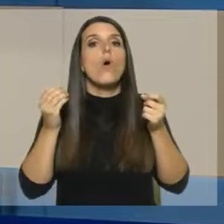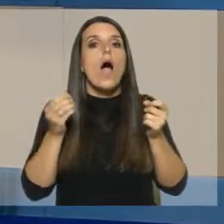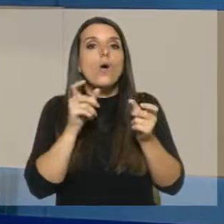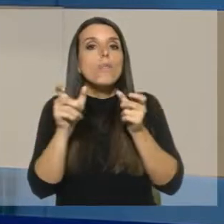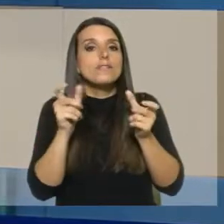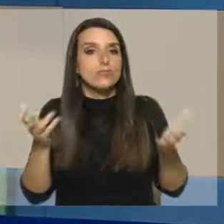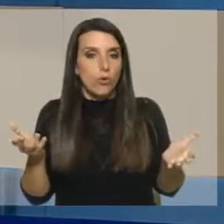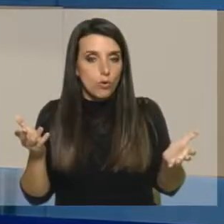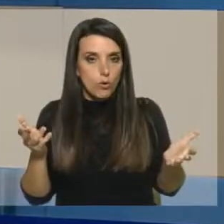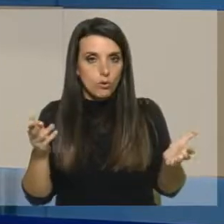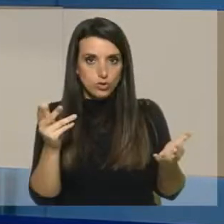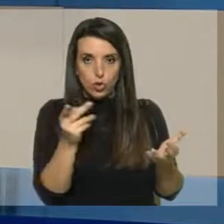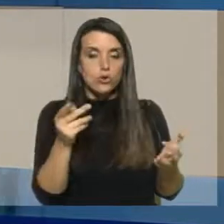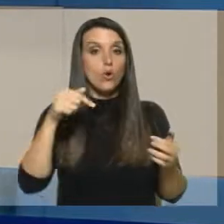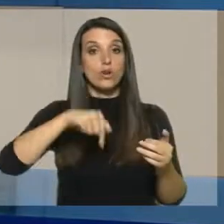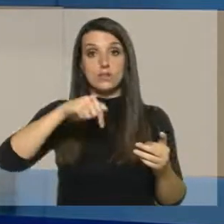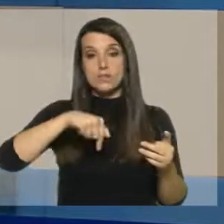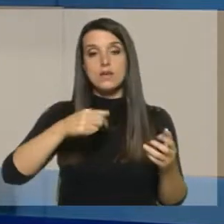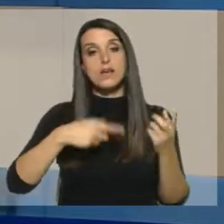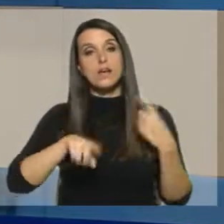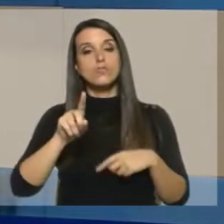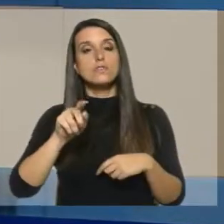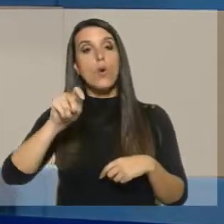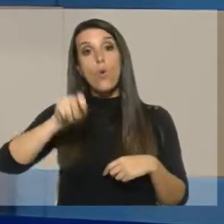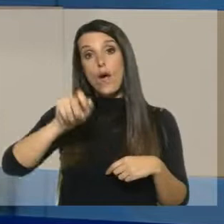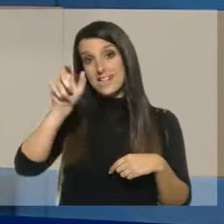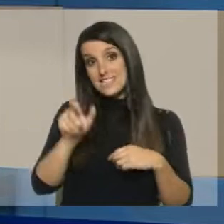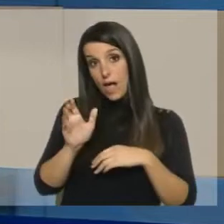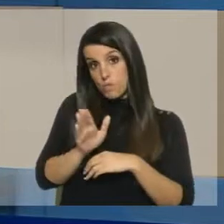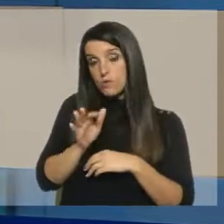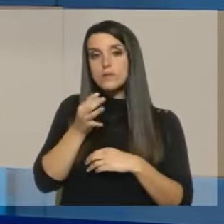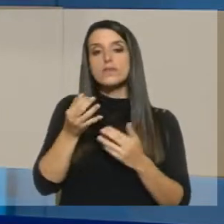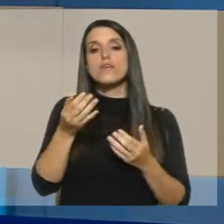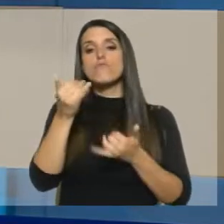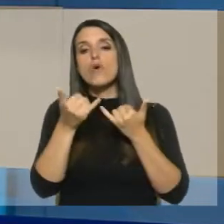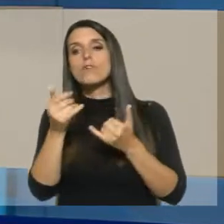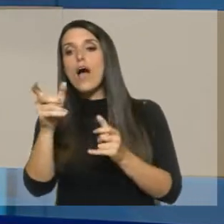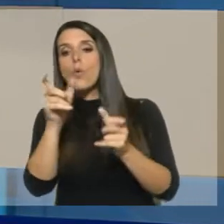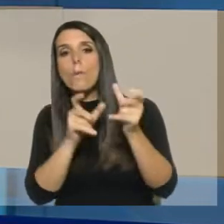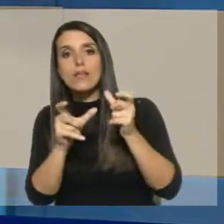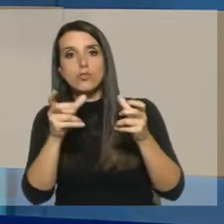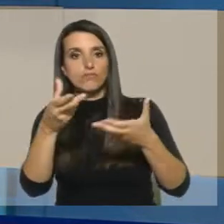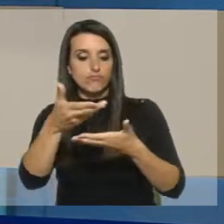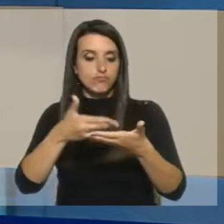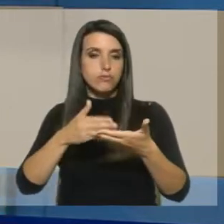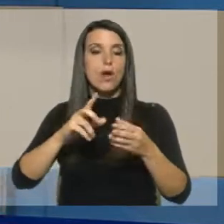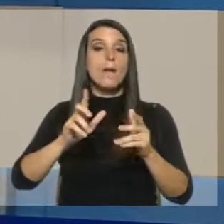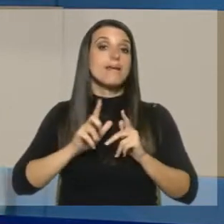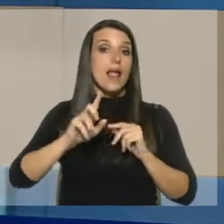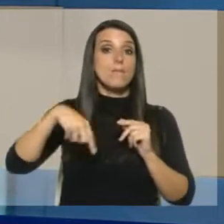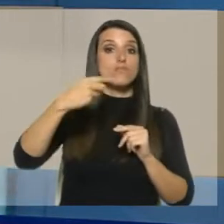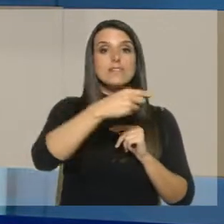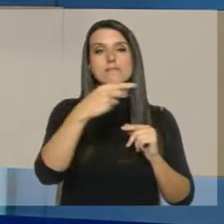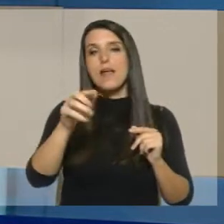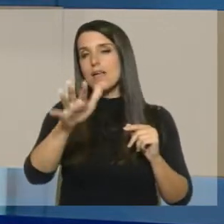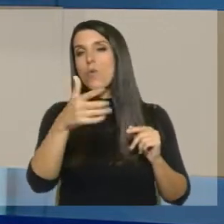Allí, en el día de hoy, lo que hace la jueza es recibir esa información y en la próxima semana, probablemente el